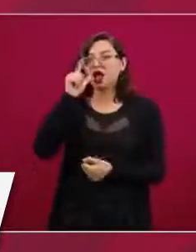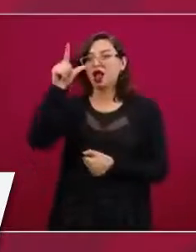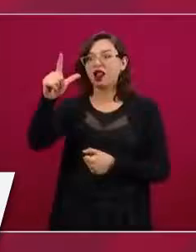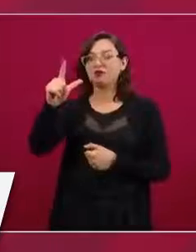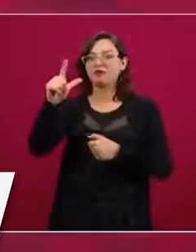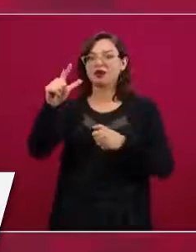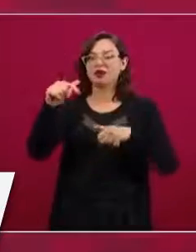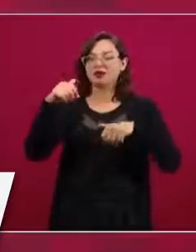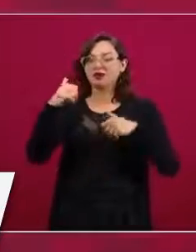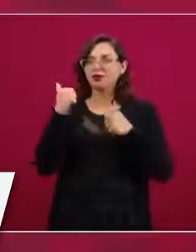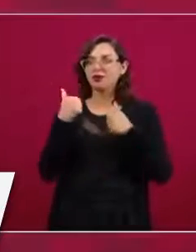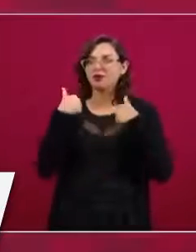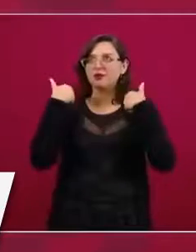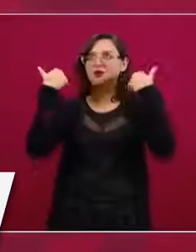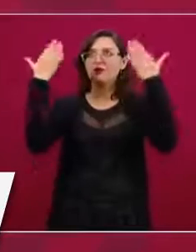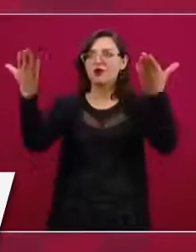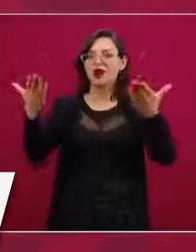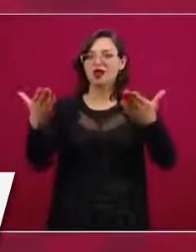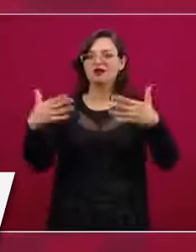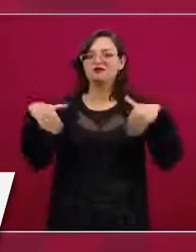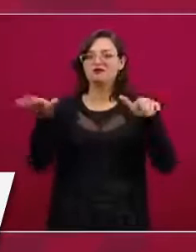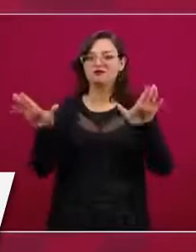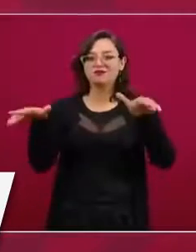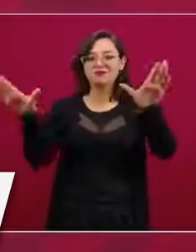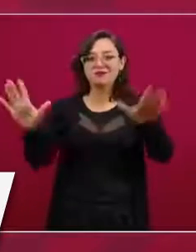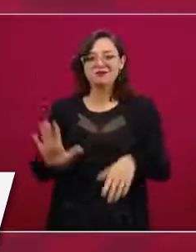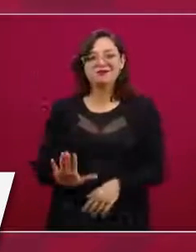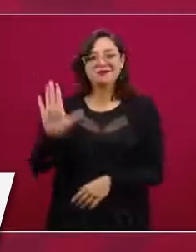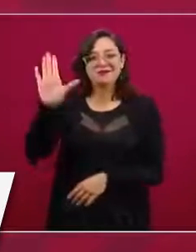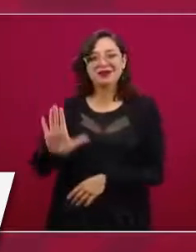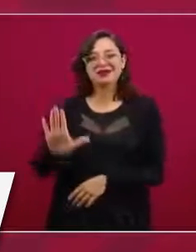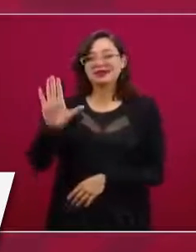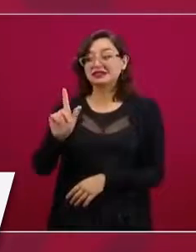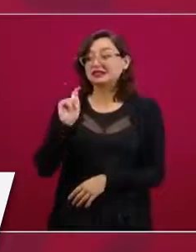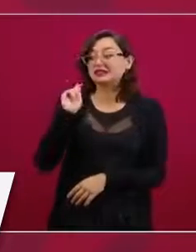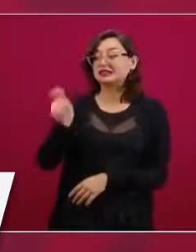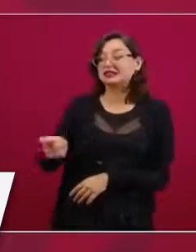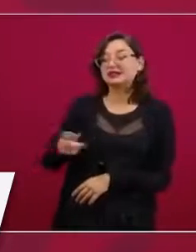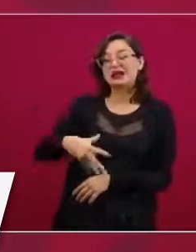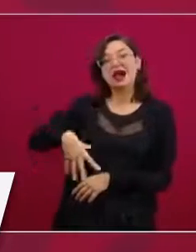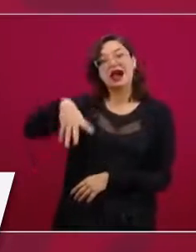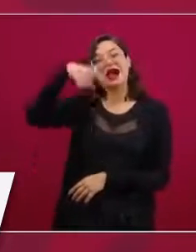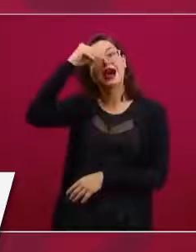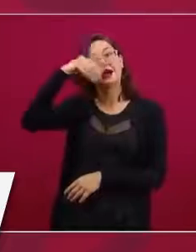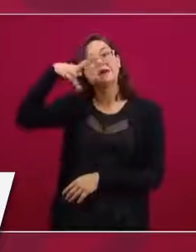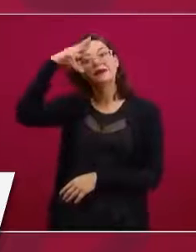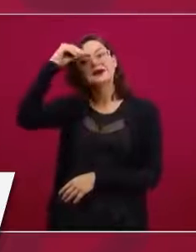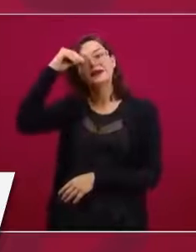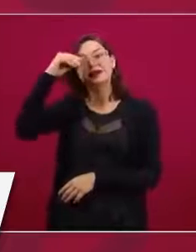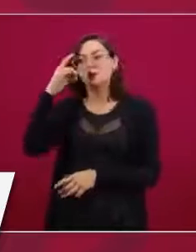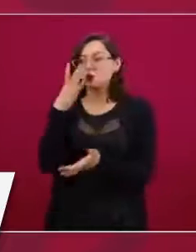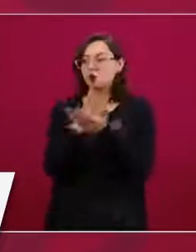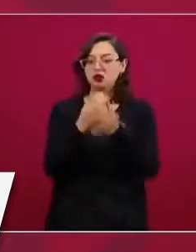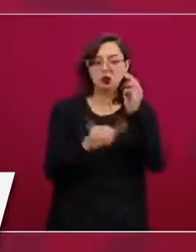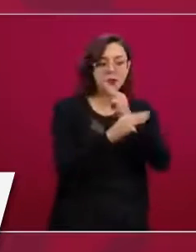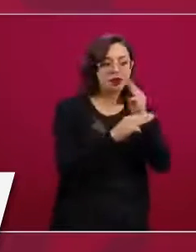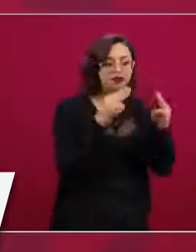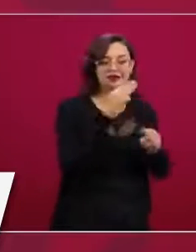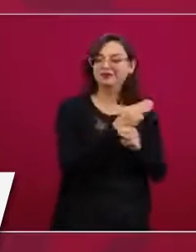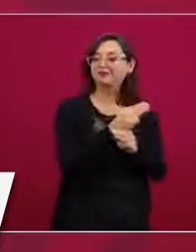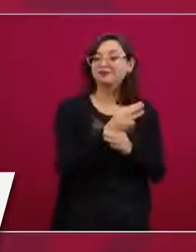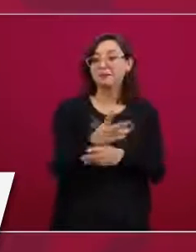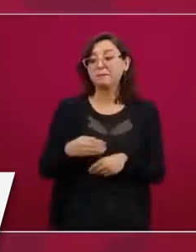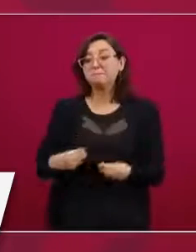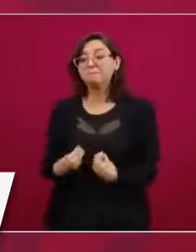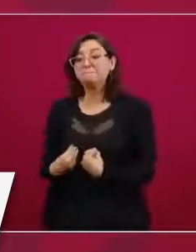cómo se llama, aprender, y no sólo materias, también de la vida. Con